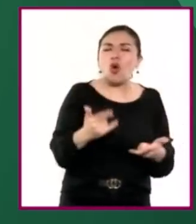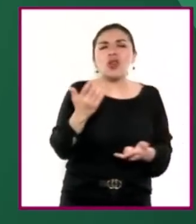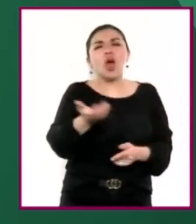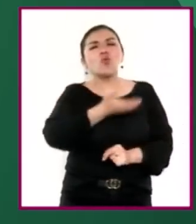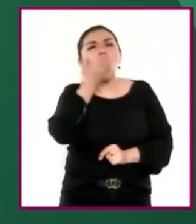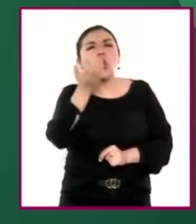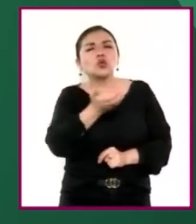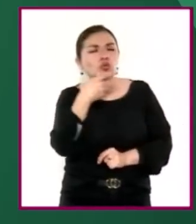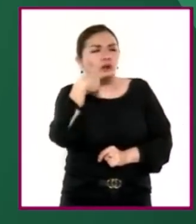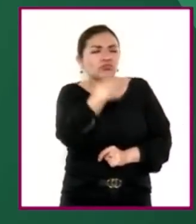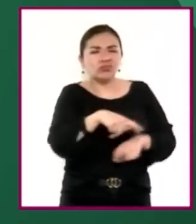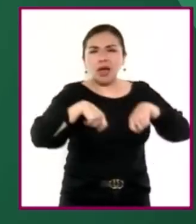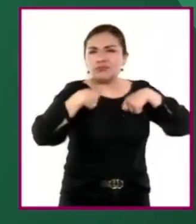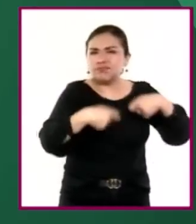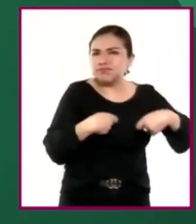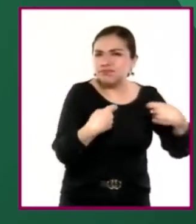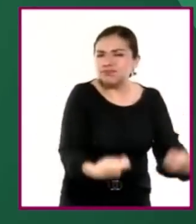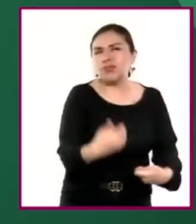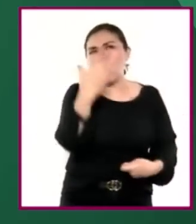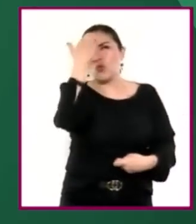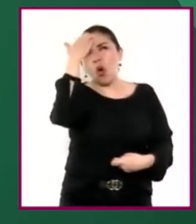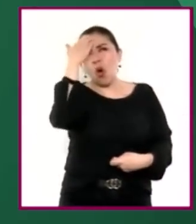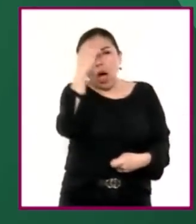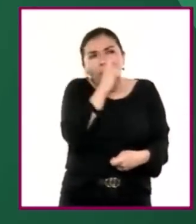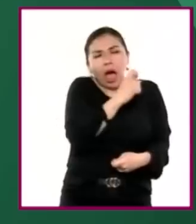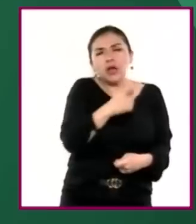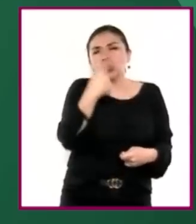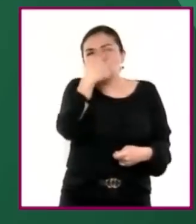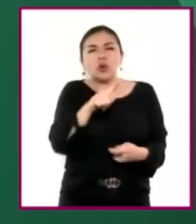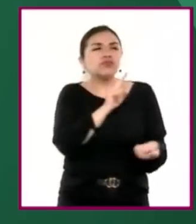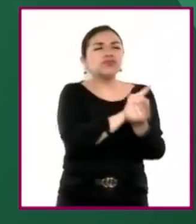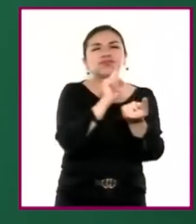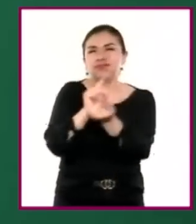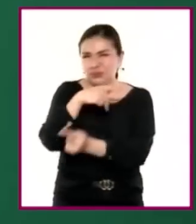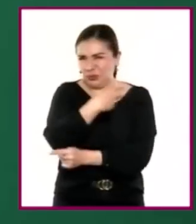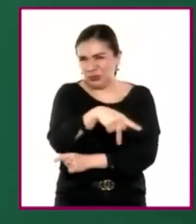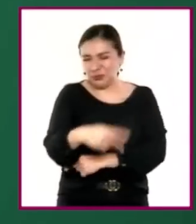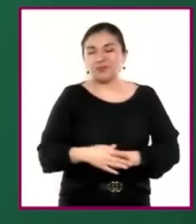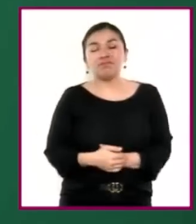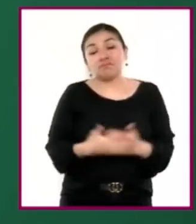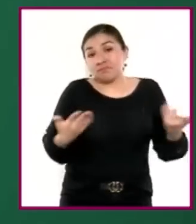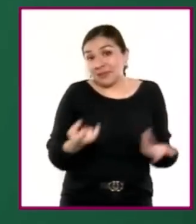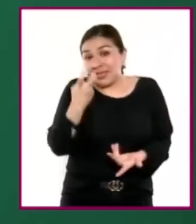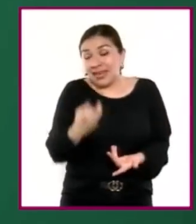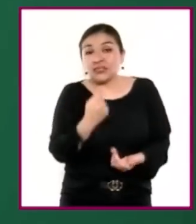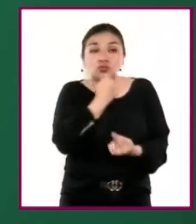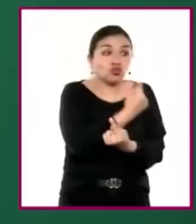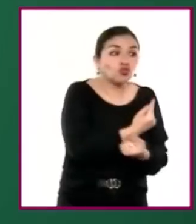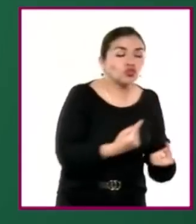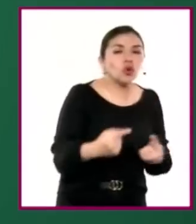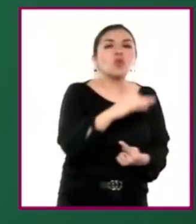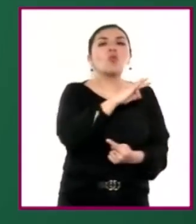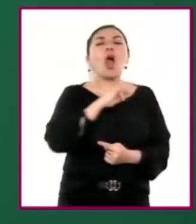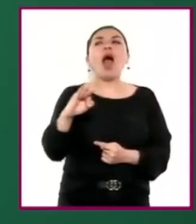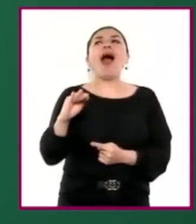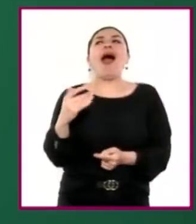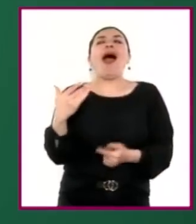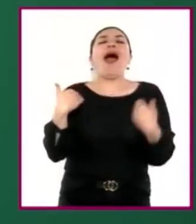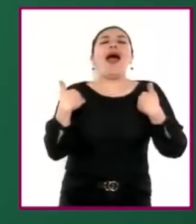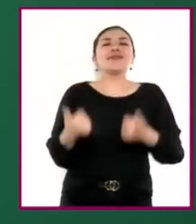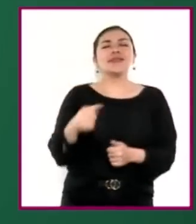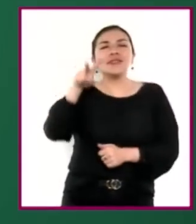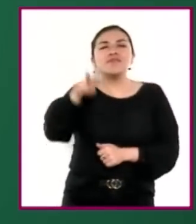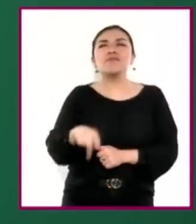historias, costumbres, tradiciones, saberes y formas de convivir. De esta manera, niñas y niños se irán